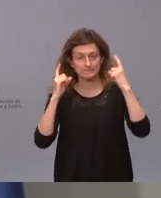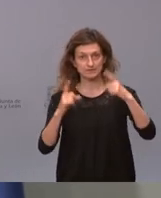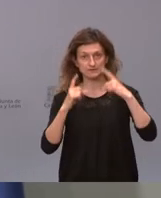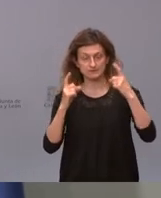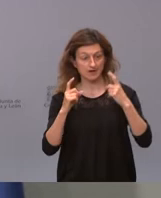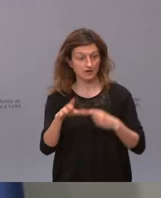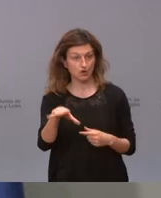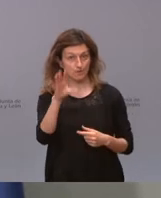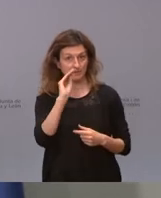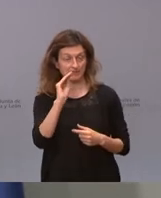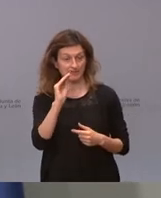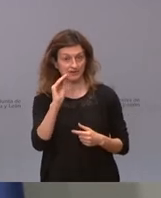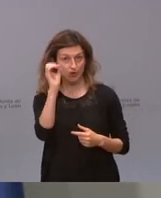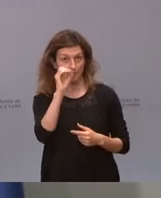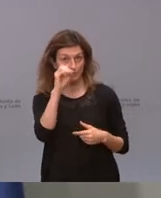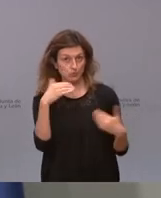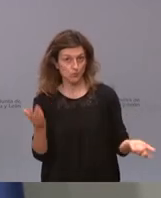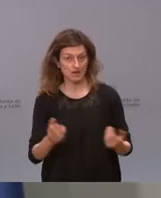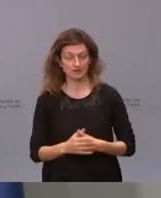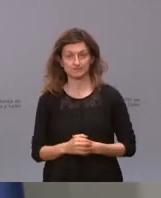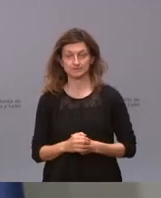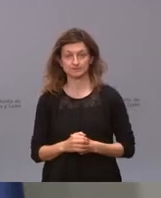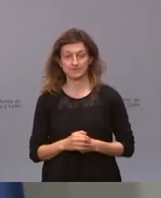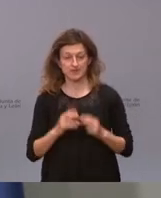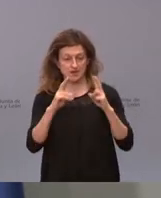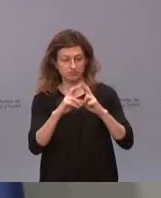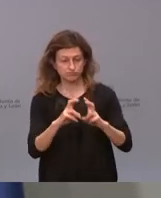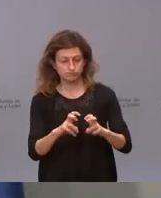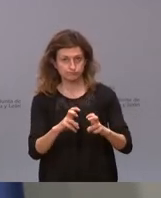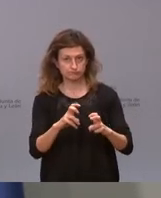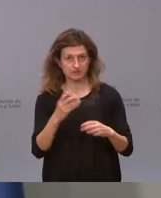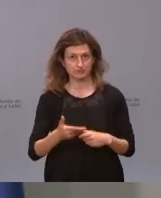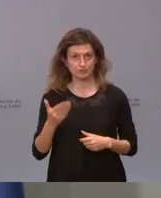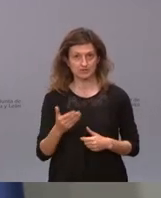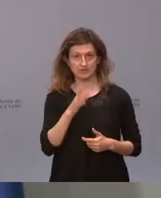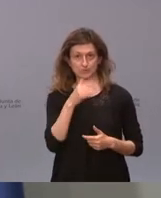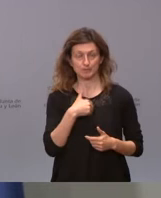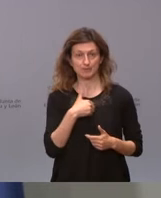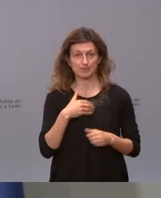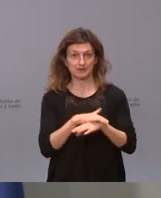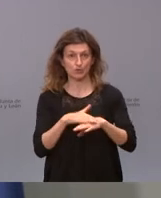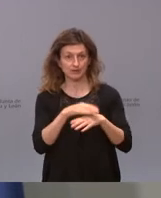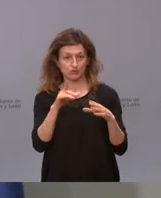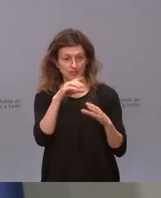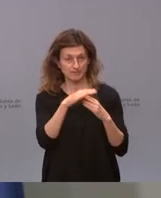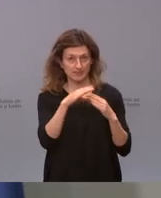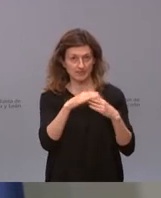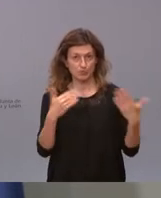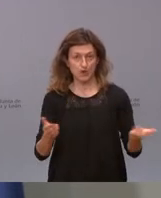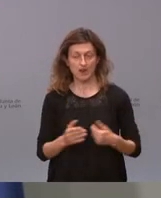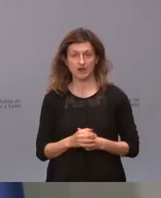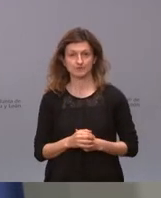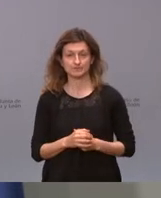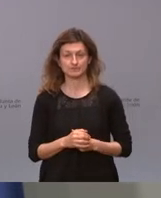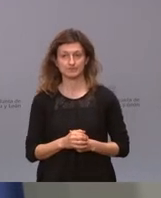comprender qué es lo que nos han dicho yo creo que hay que hacer un análisis serio sobre cuál ha sido nuestro papel en el gobierno de Madrid sobre cuáles han sido nuestras